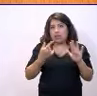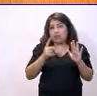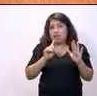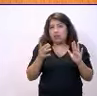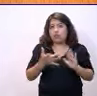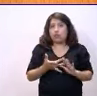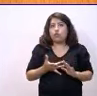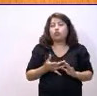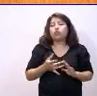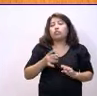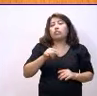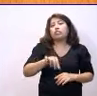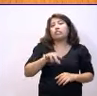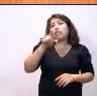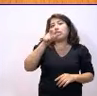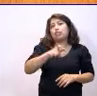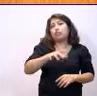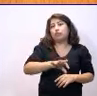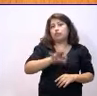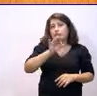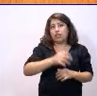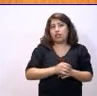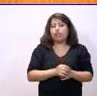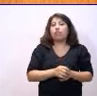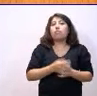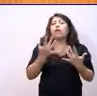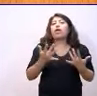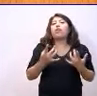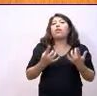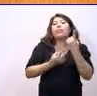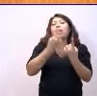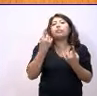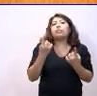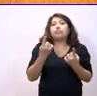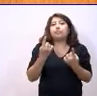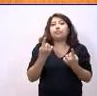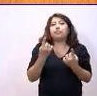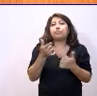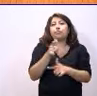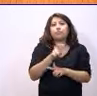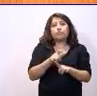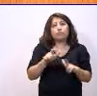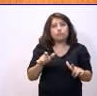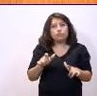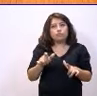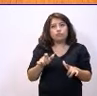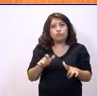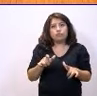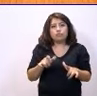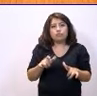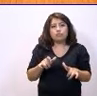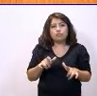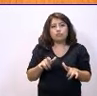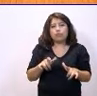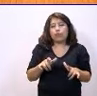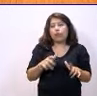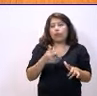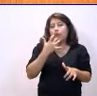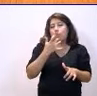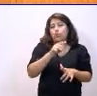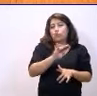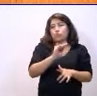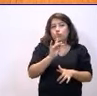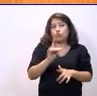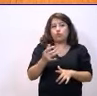legitimidad a quien ha elegido. Pero es evidente que en ocasiones hay gente, de hecho, me lo han trasladado. No voy a ponerle su ejemplo, ¿no? Pero,